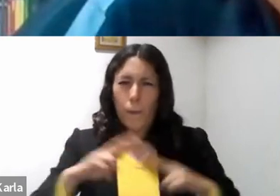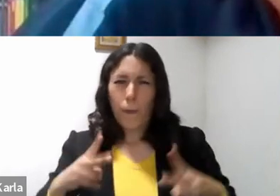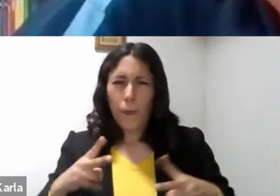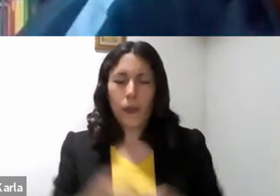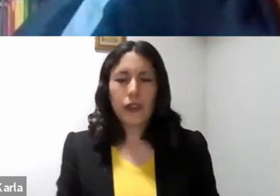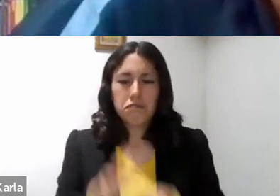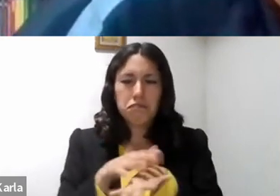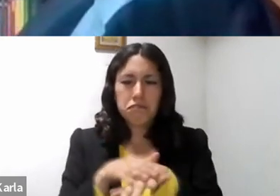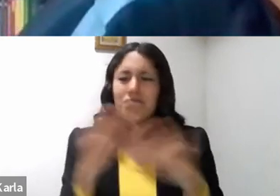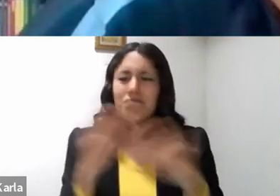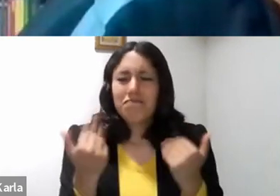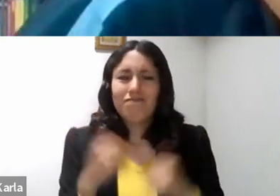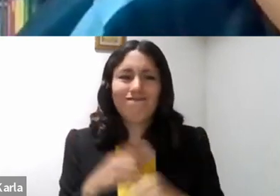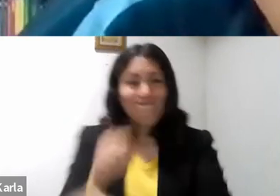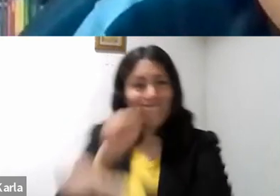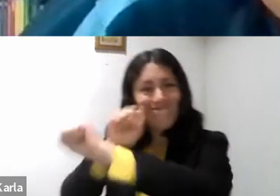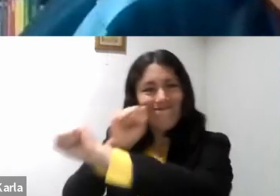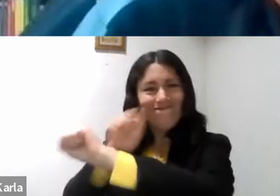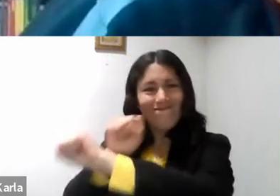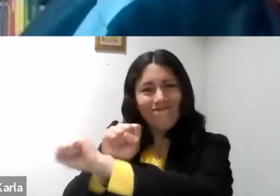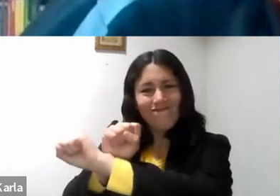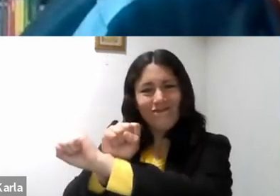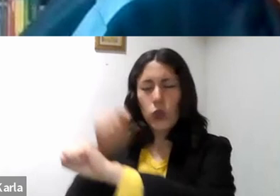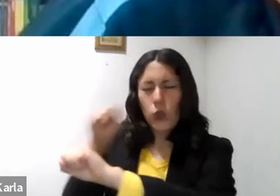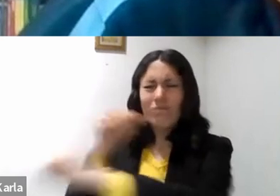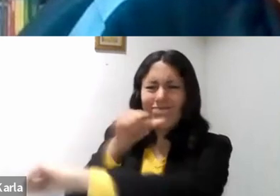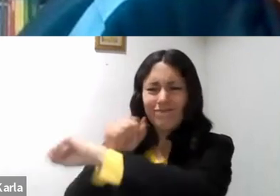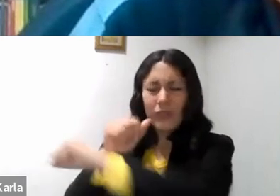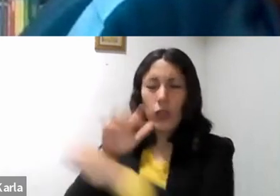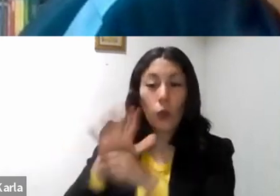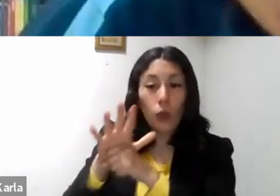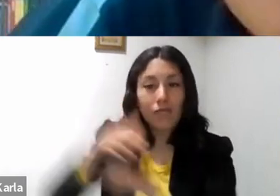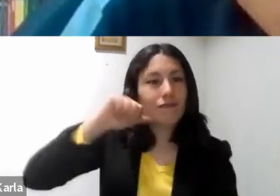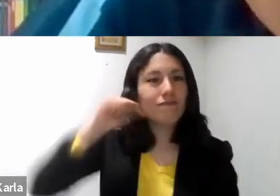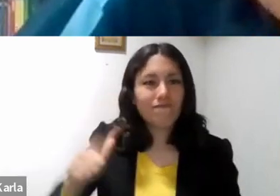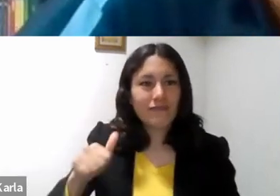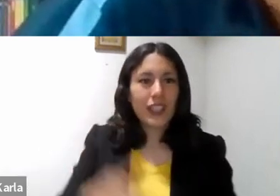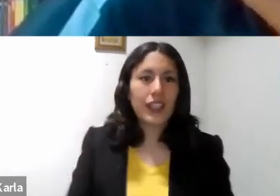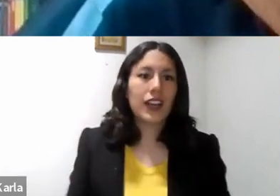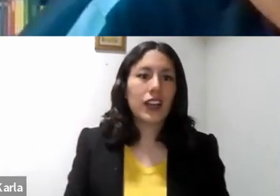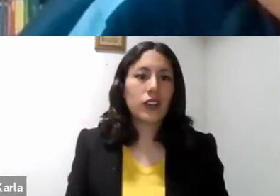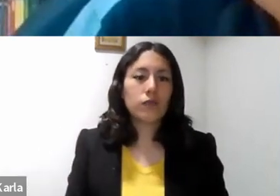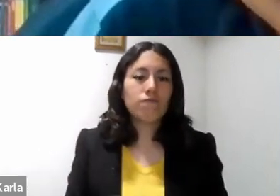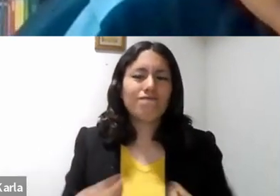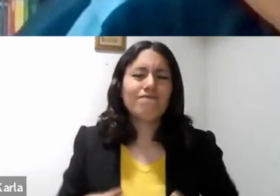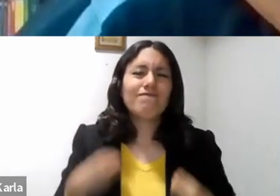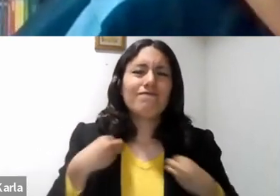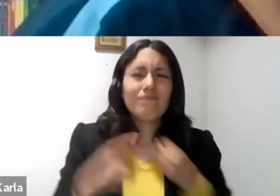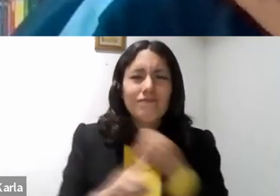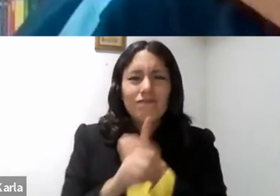encontraba. La esclavitud al pecado, la esclavitud a su vida desordenada, a sus deseos,